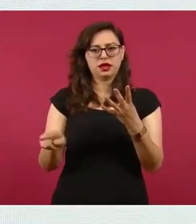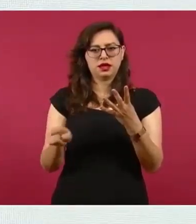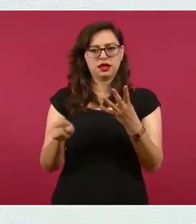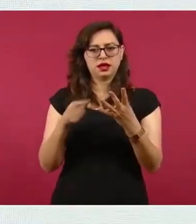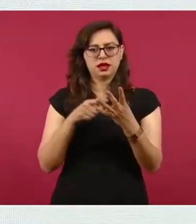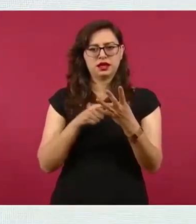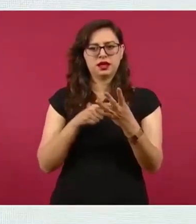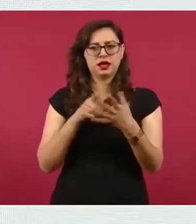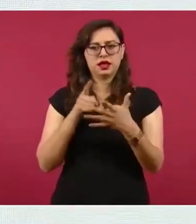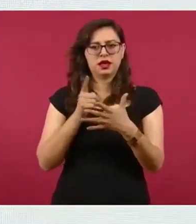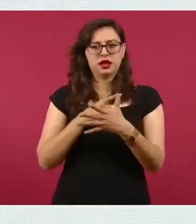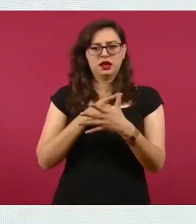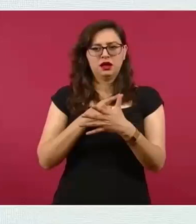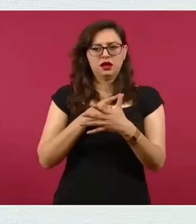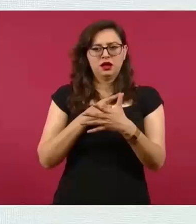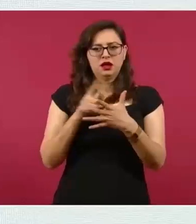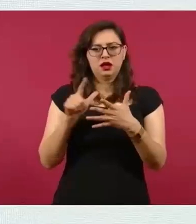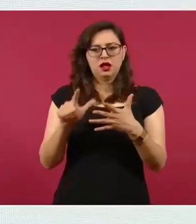Balazán,